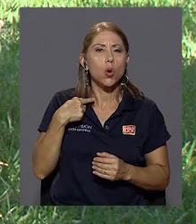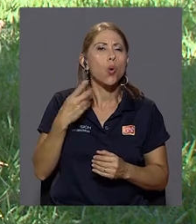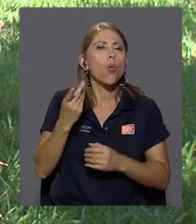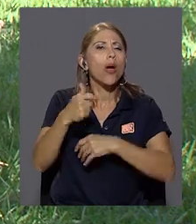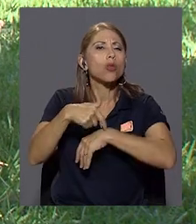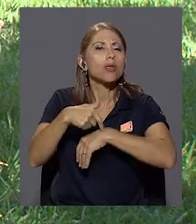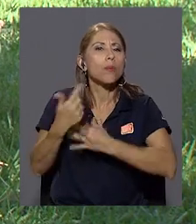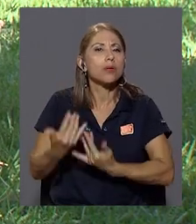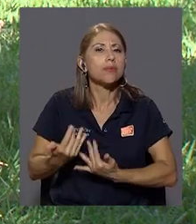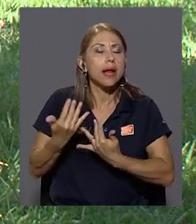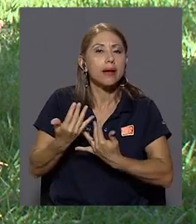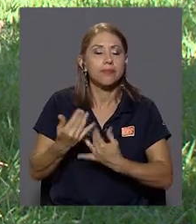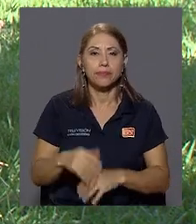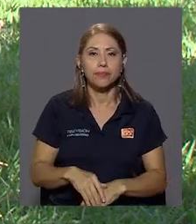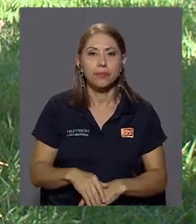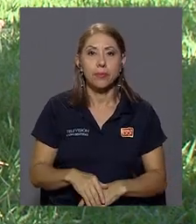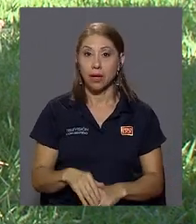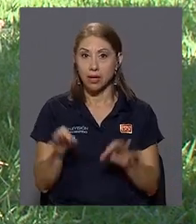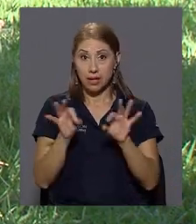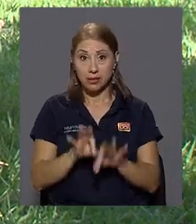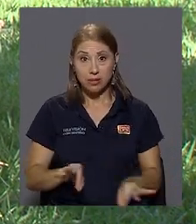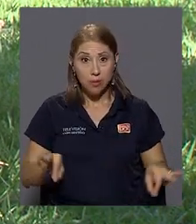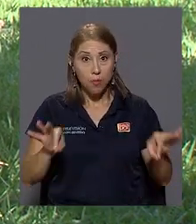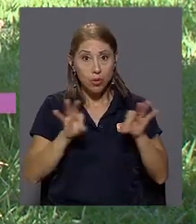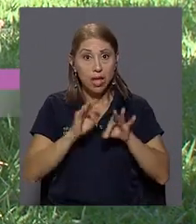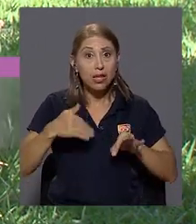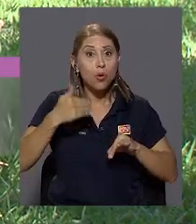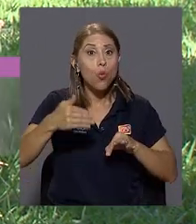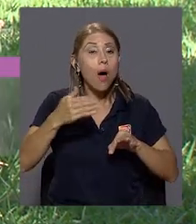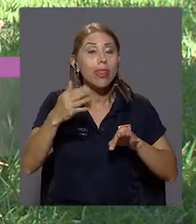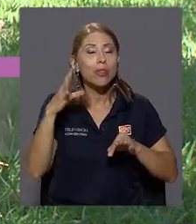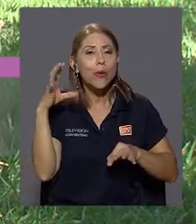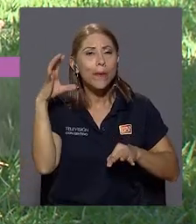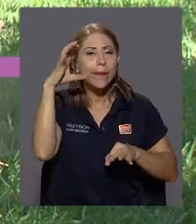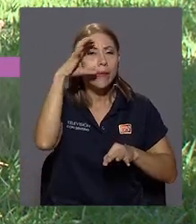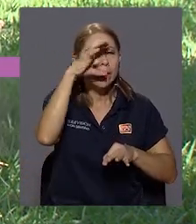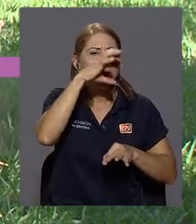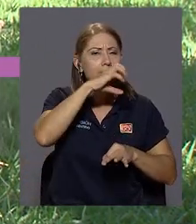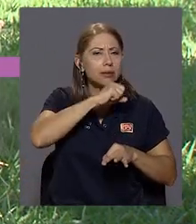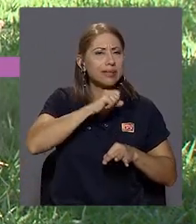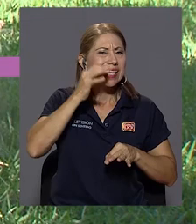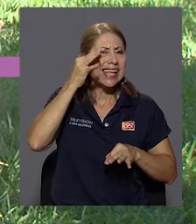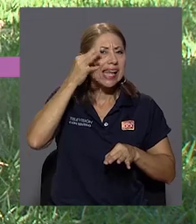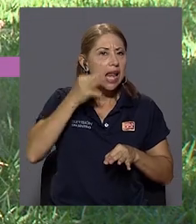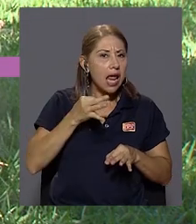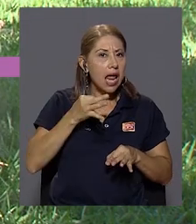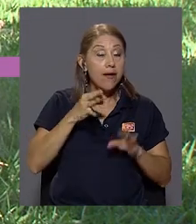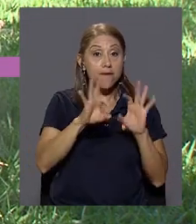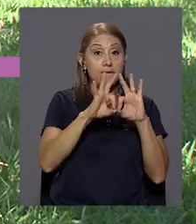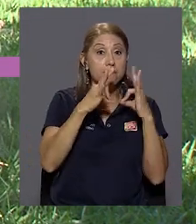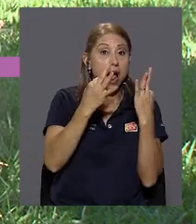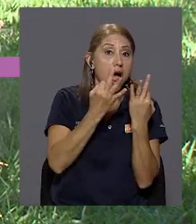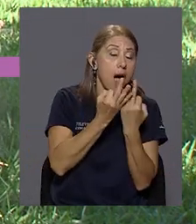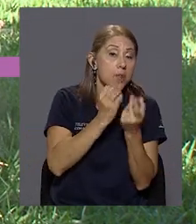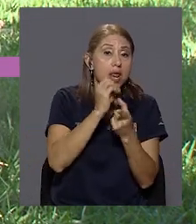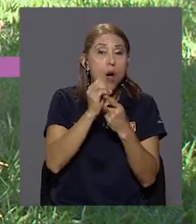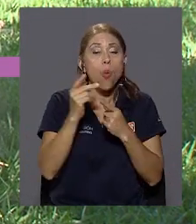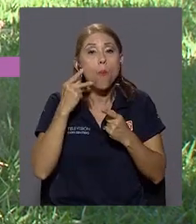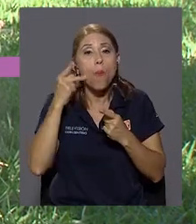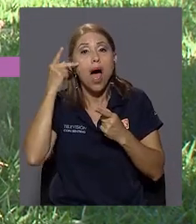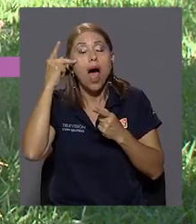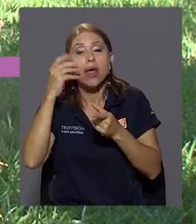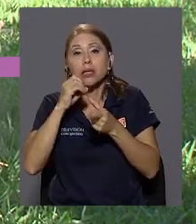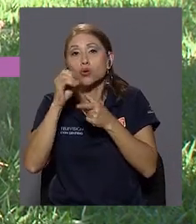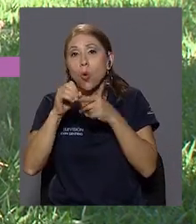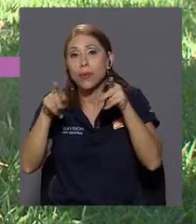hay sospechas, primero que nada, la familia, los padres o quienes tienen a cargo, digamos, la responsabilidad,